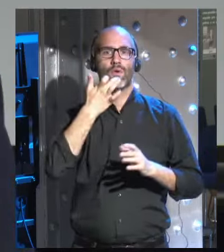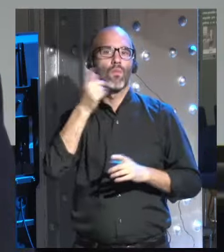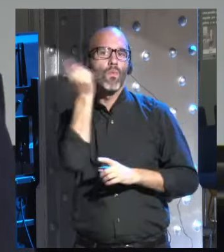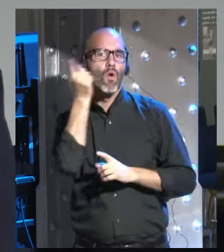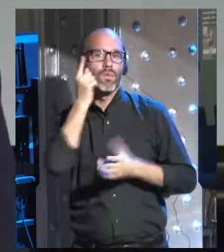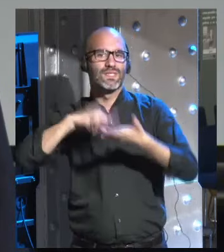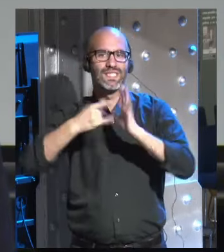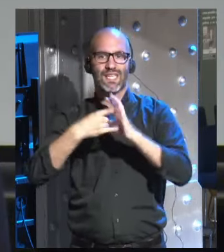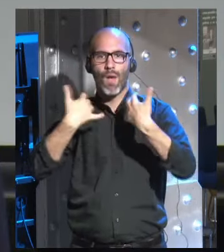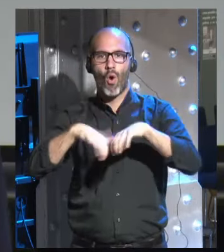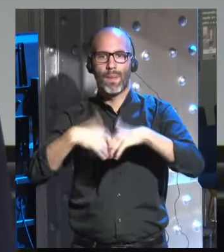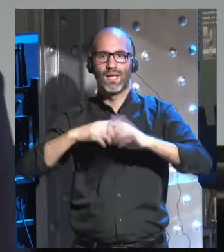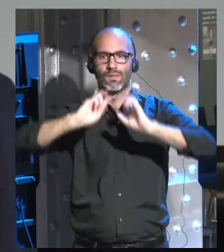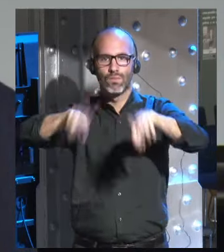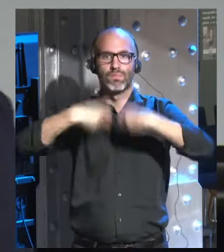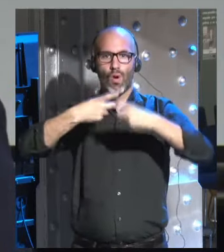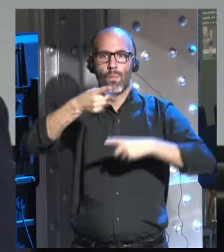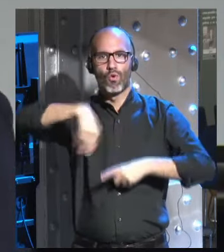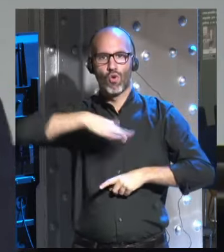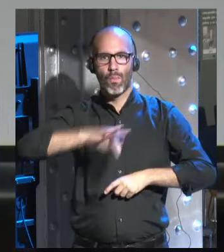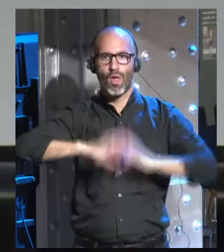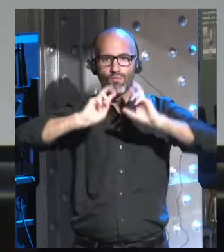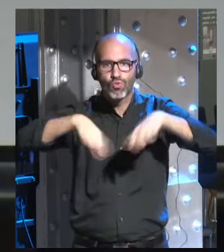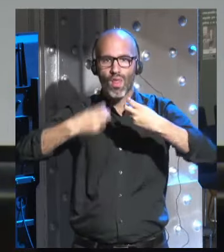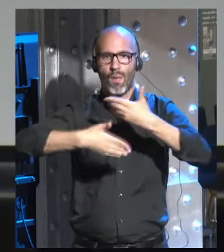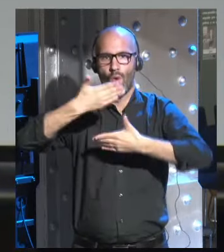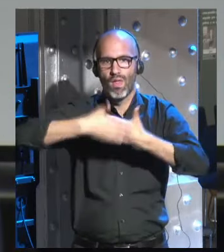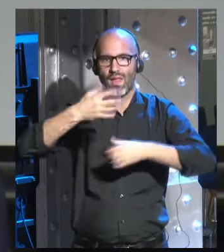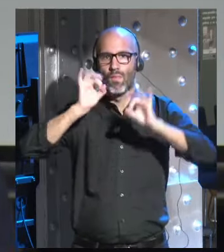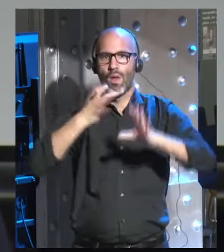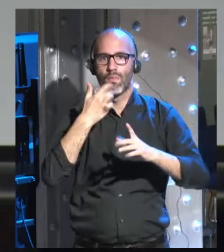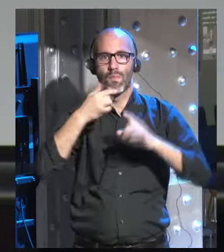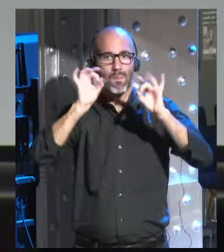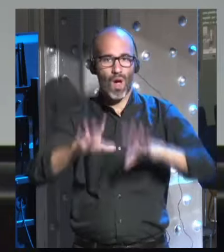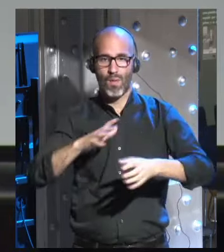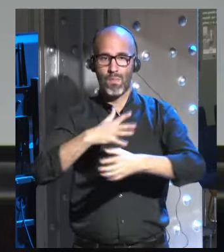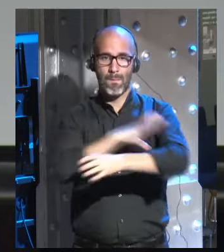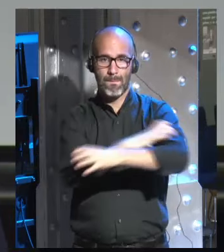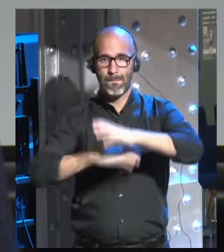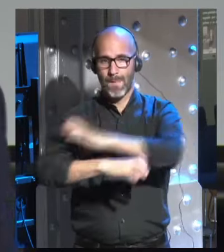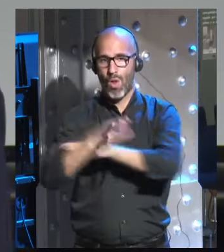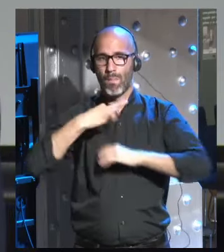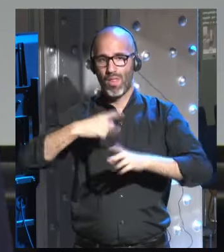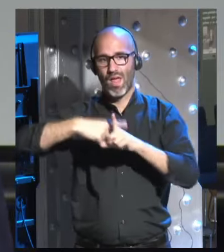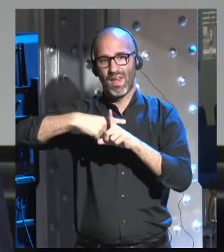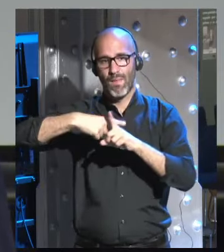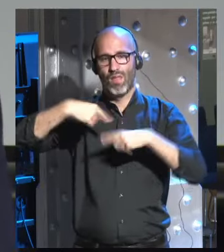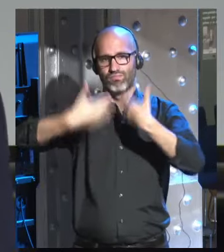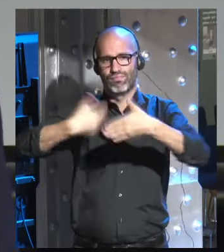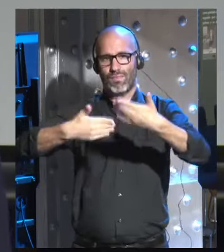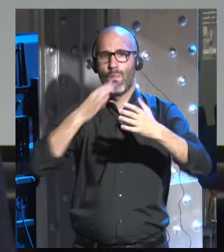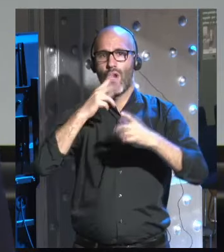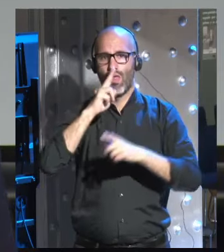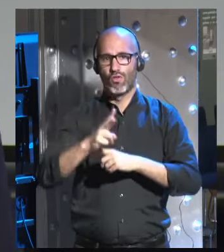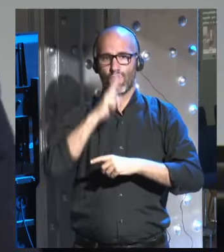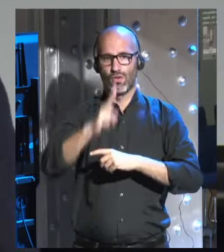del móvil que lleváis en el bolsillo podéis actualizar modernizar las manos y pasar al modelo siguiente cada año cada dos años